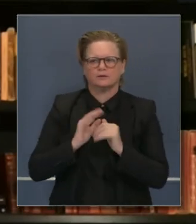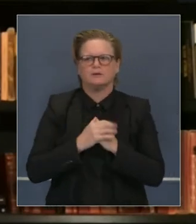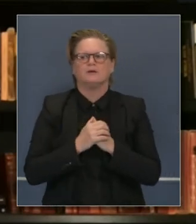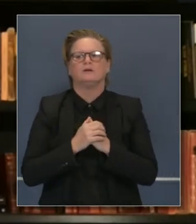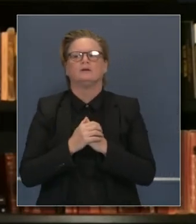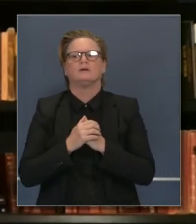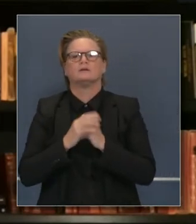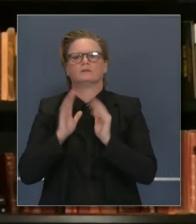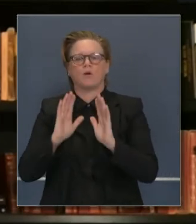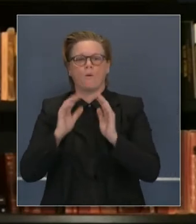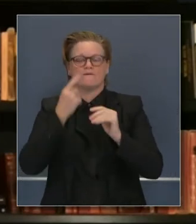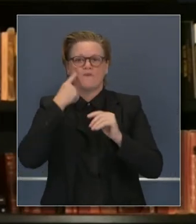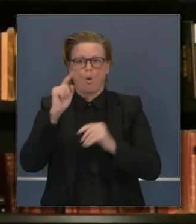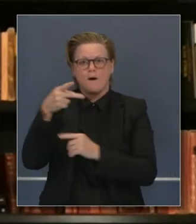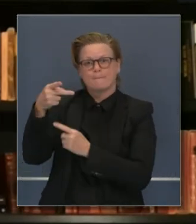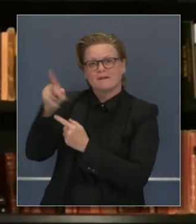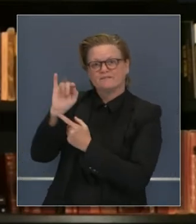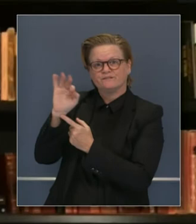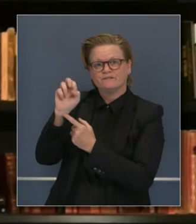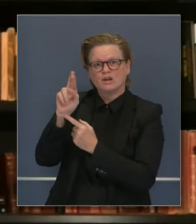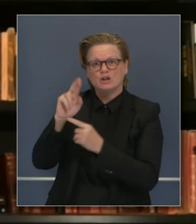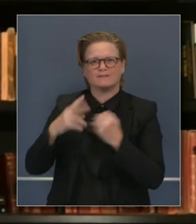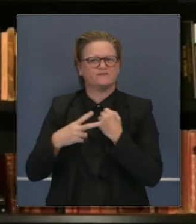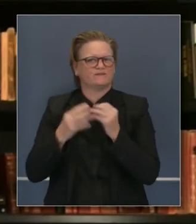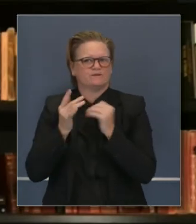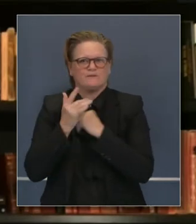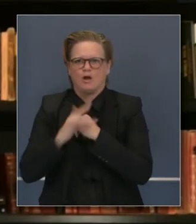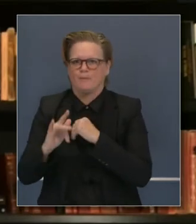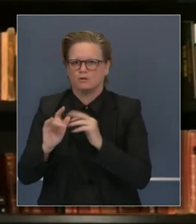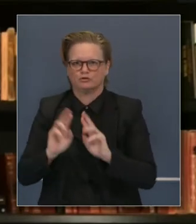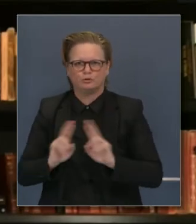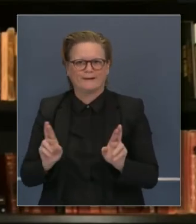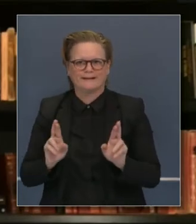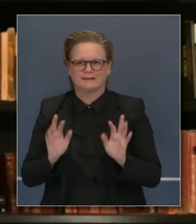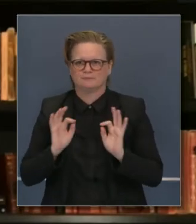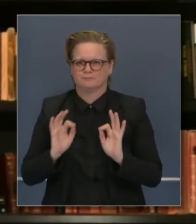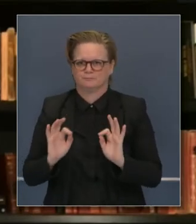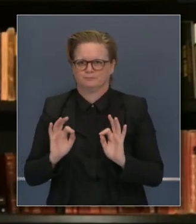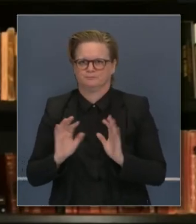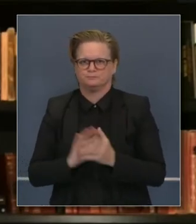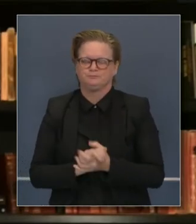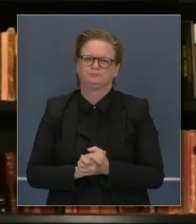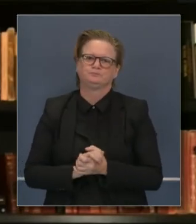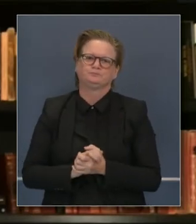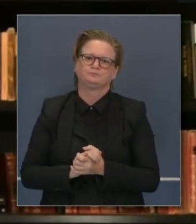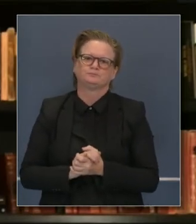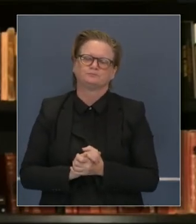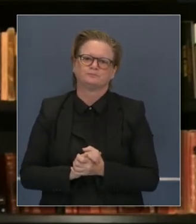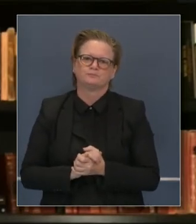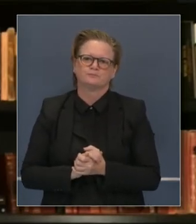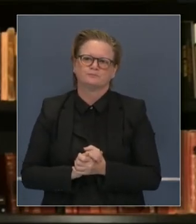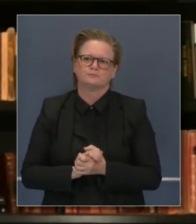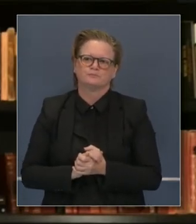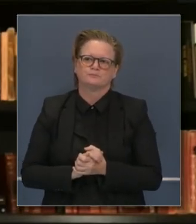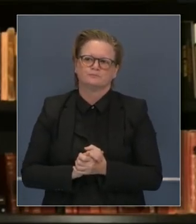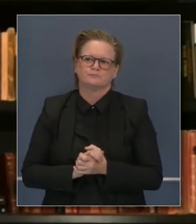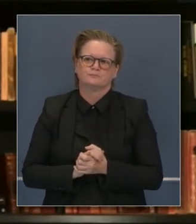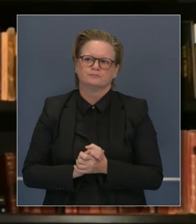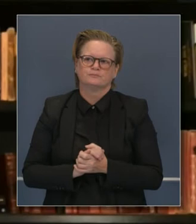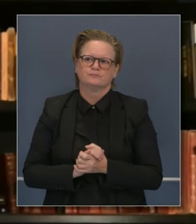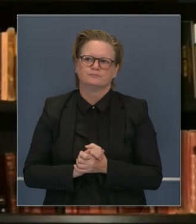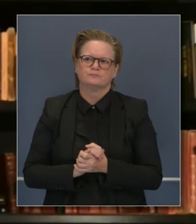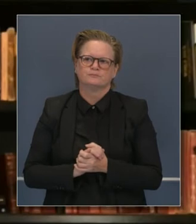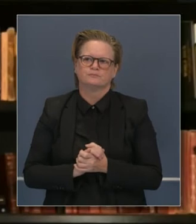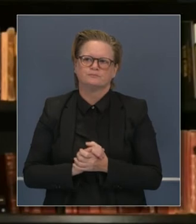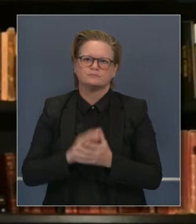razón sobre la capacidad disponible para almacenaje ultra frío y nuestra capacidad de administrar y distribuir esta vacuna. Si hay